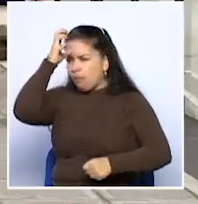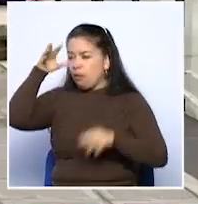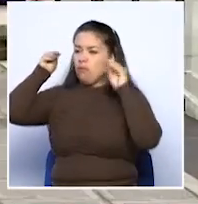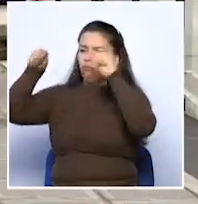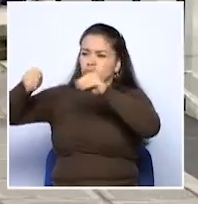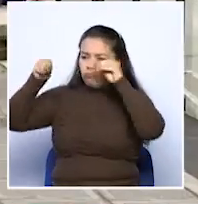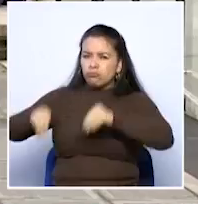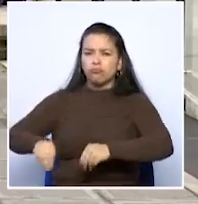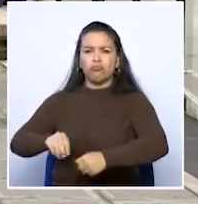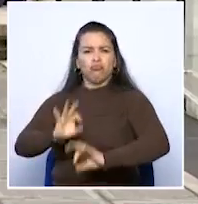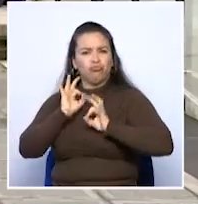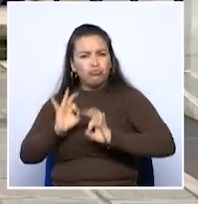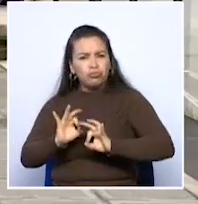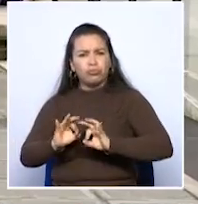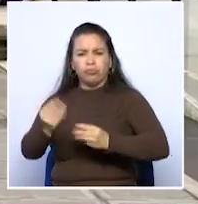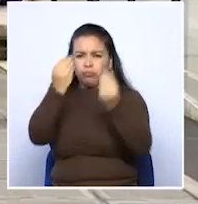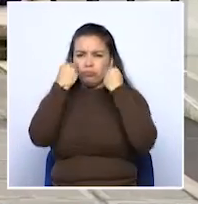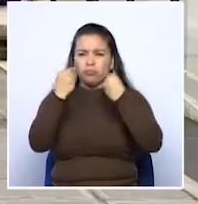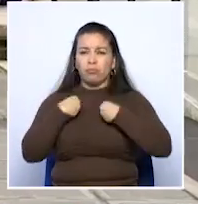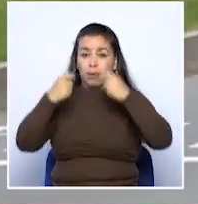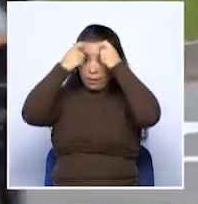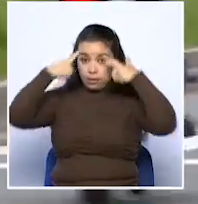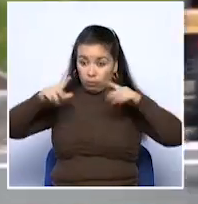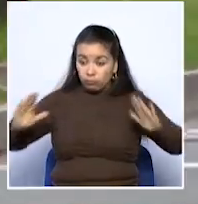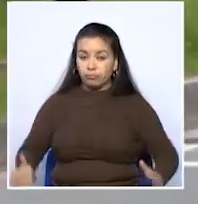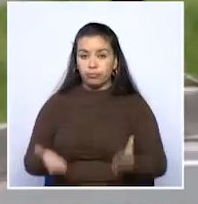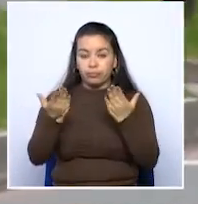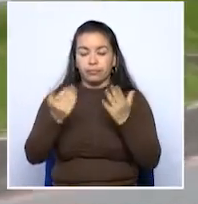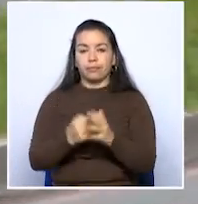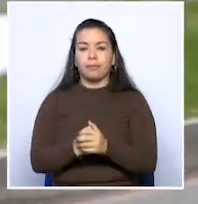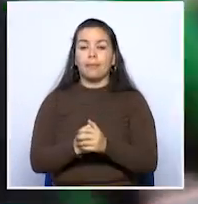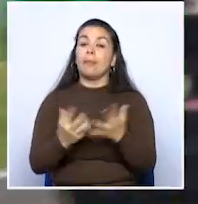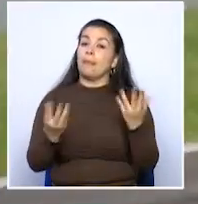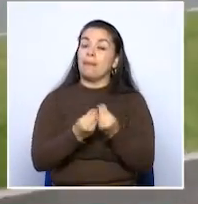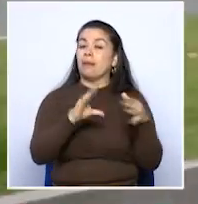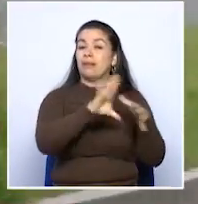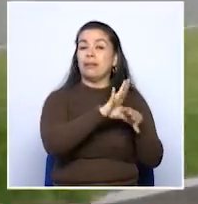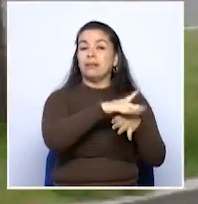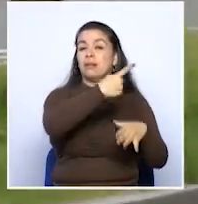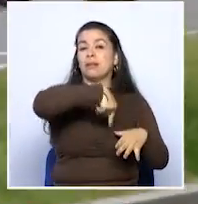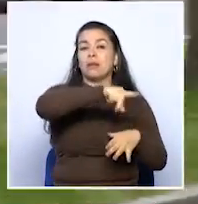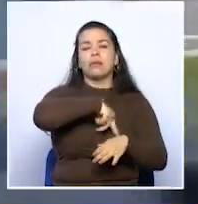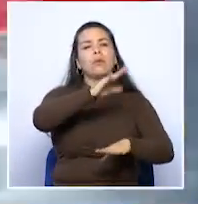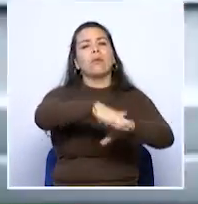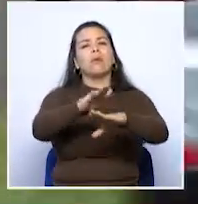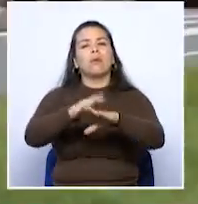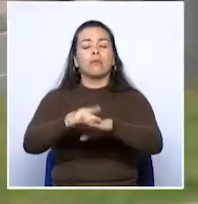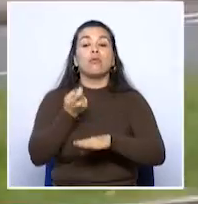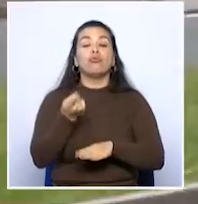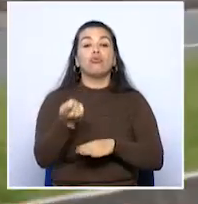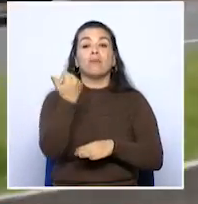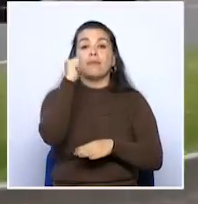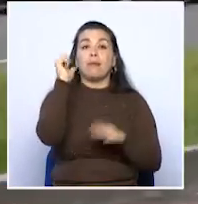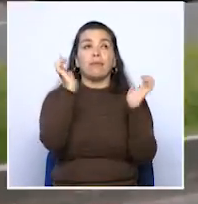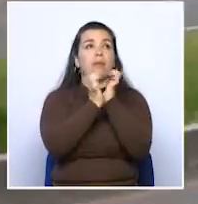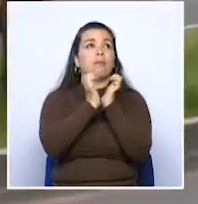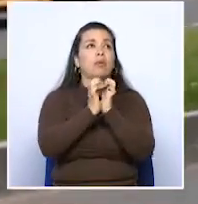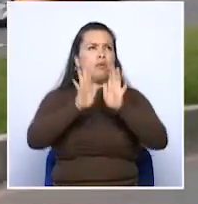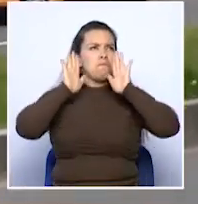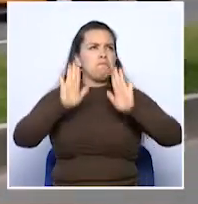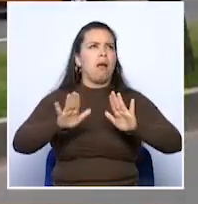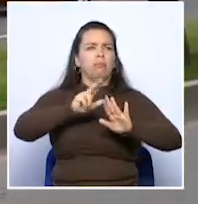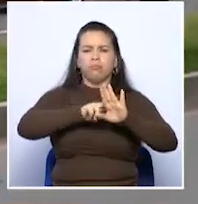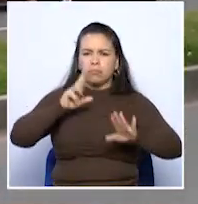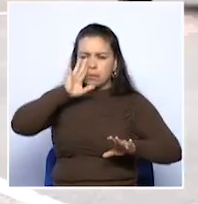cualificación para que el Estado funcione. Por su parte, los taxistas anunciaron que desde el 10 de mayo se unen a un paro